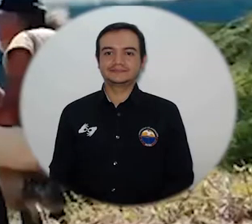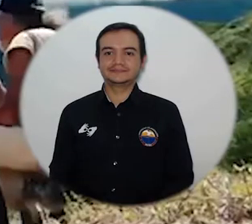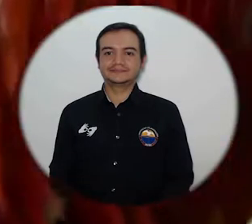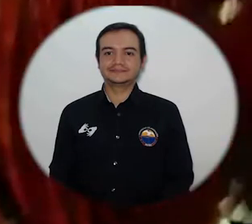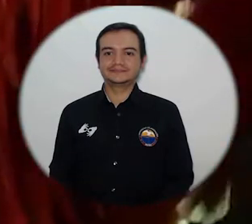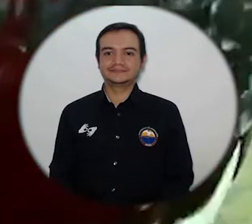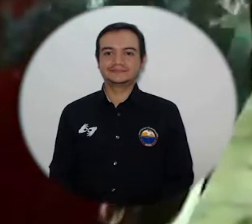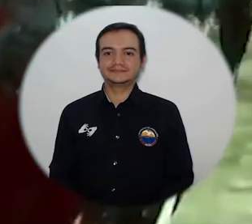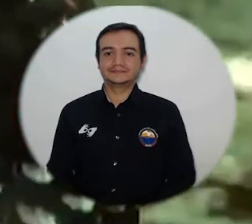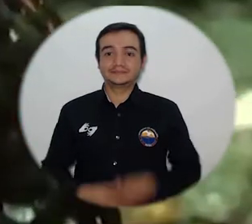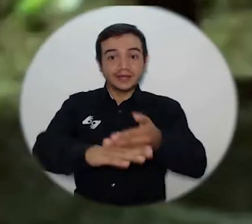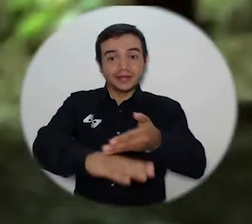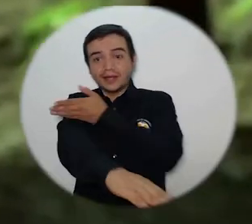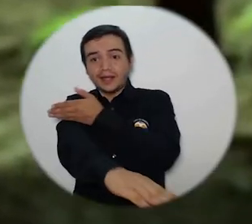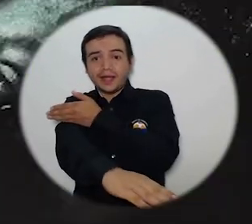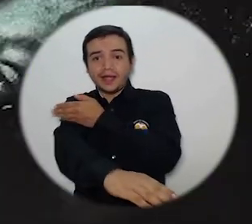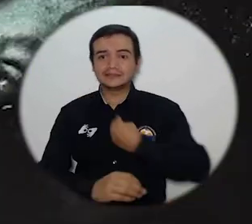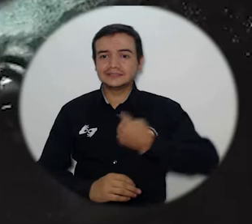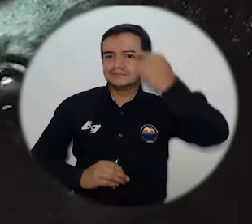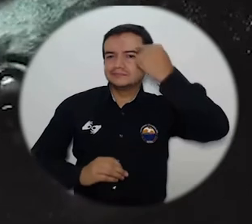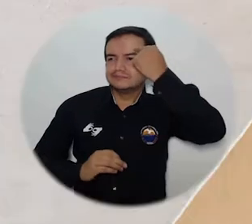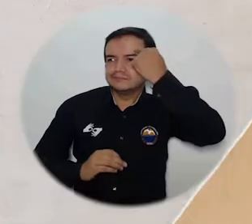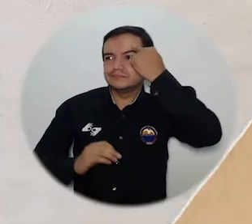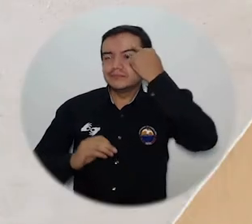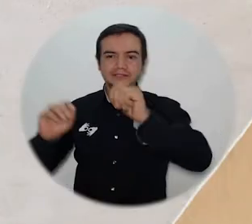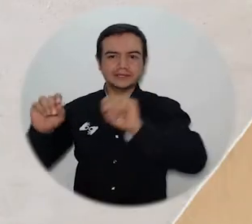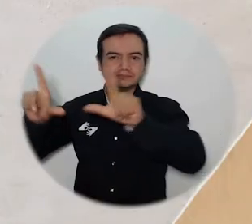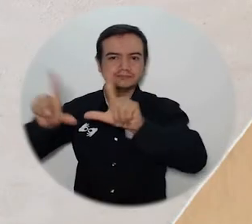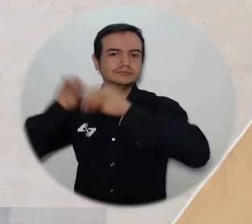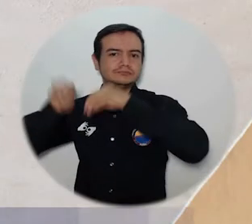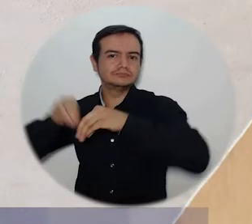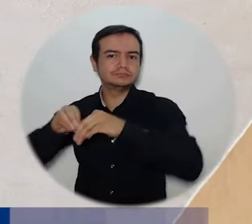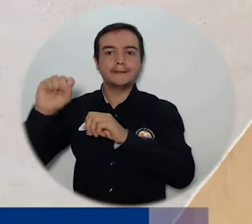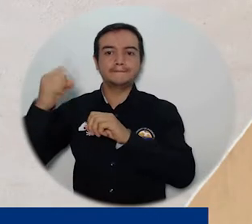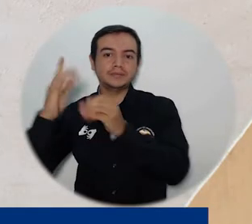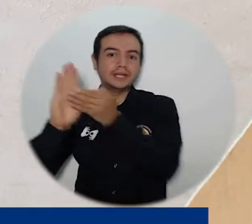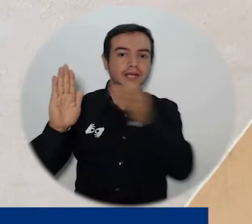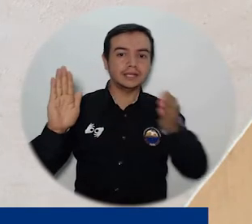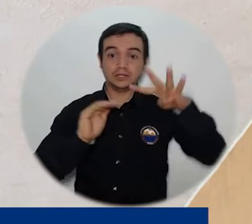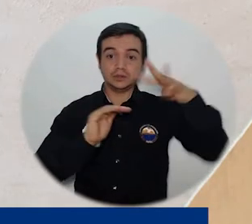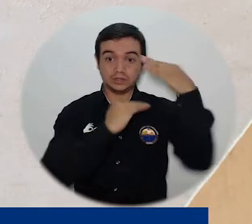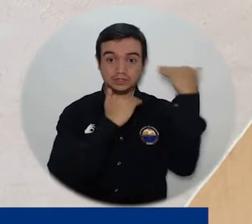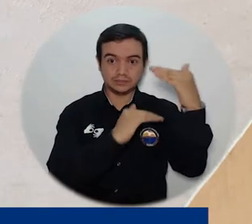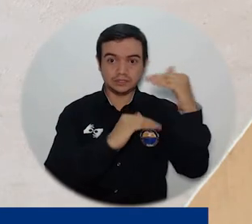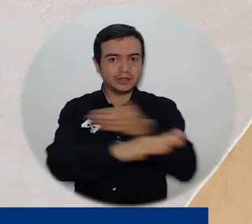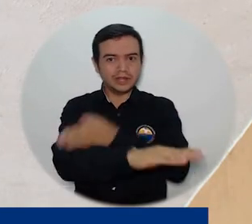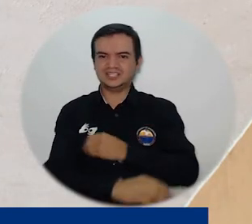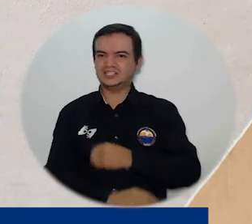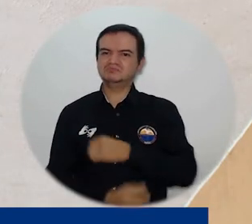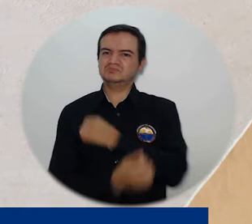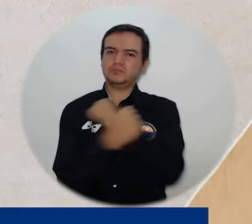pensar que íbamos a llegar a la cuarta temporada era difícil pero ahí ha estado el trabajo juicioso que han hecho